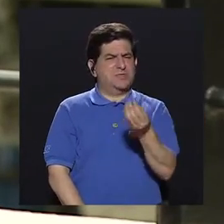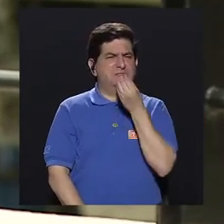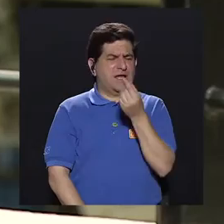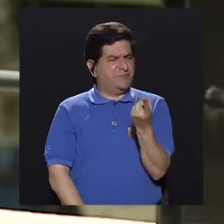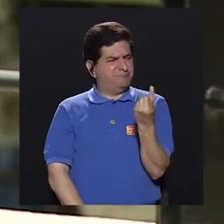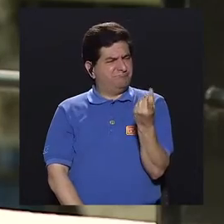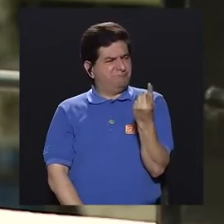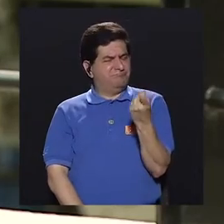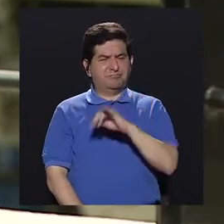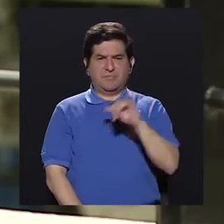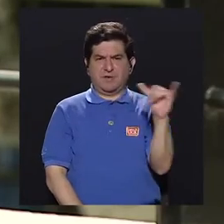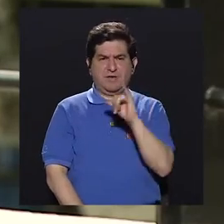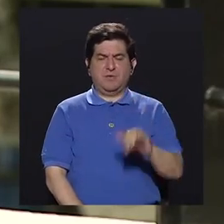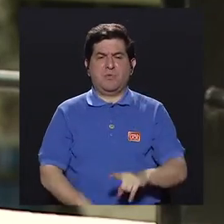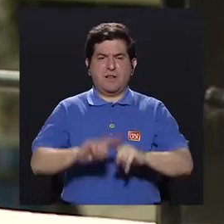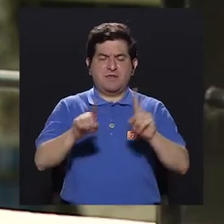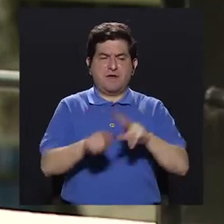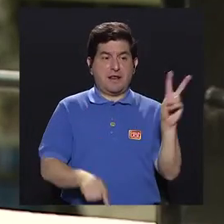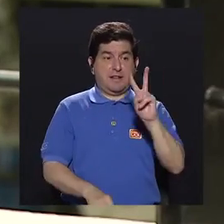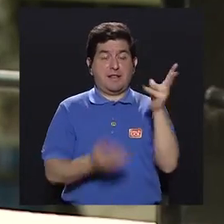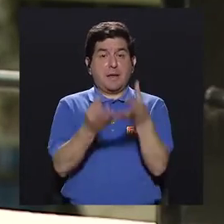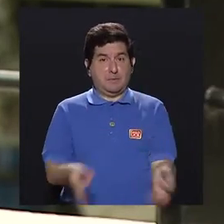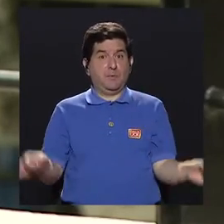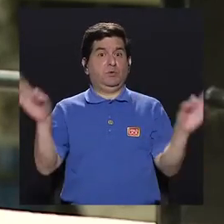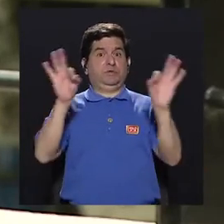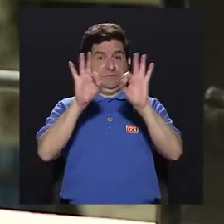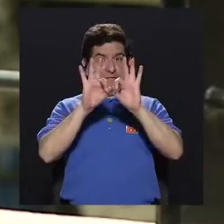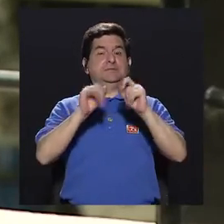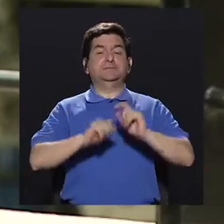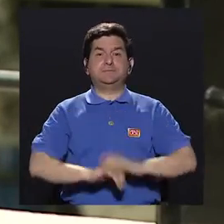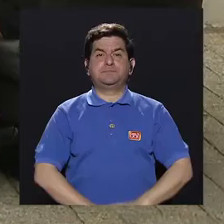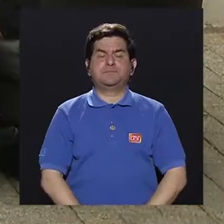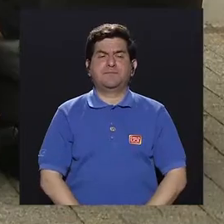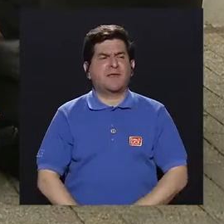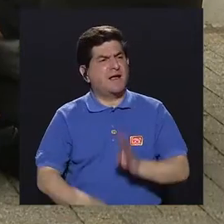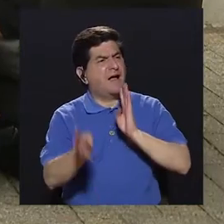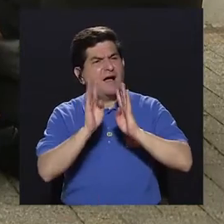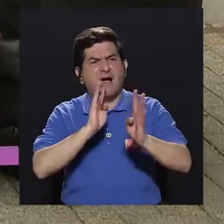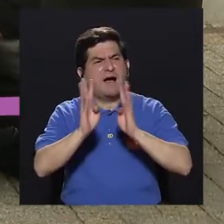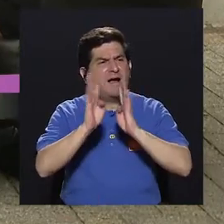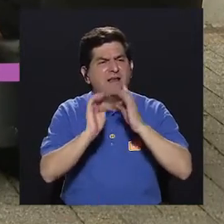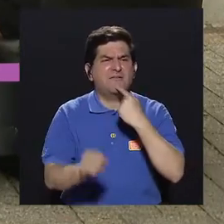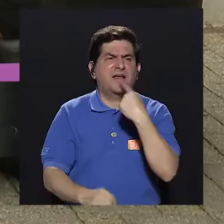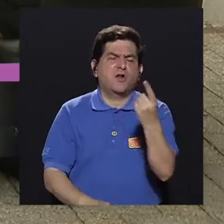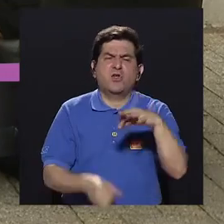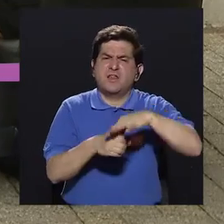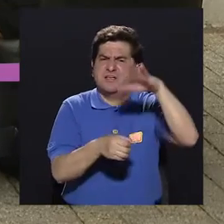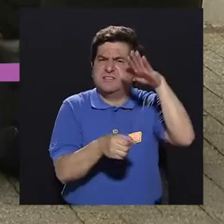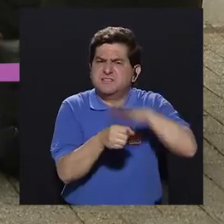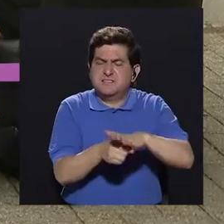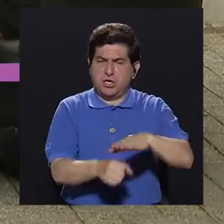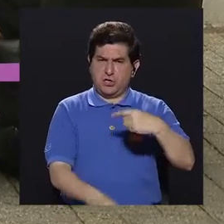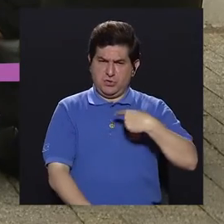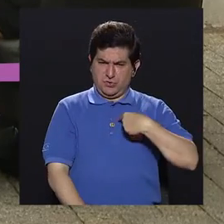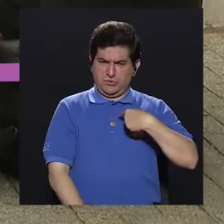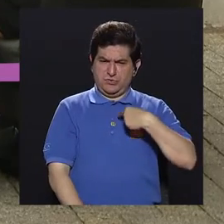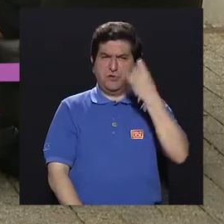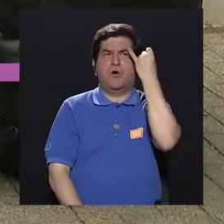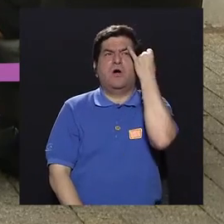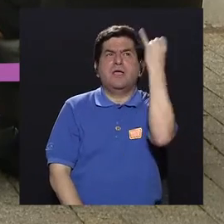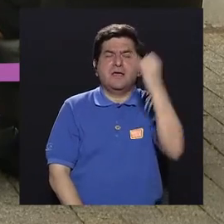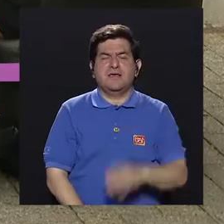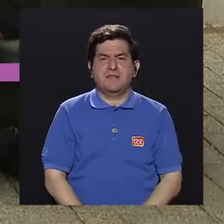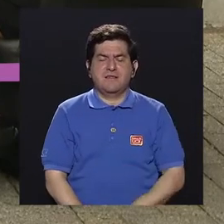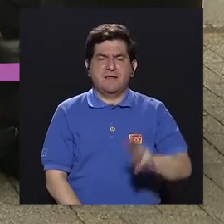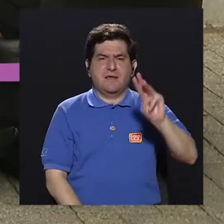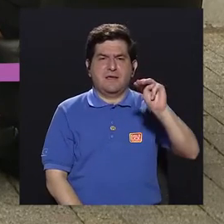dieta y también de algunas vitaminas muy importantes. Sí, quizás cuando hablamos o cuando nos dicen semillas, por lo menos yo, el referente